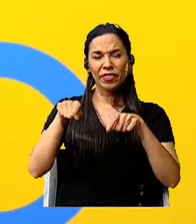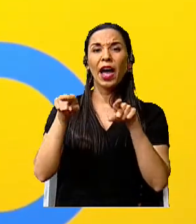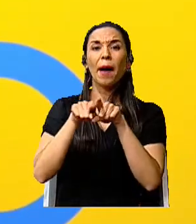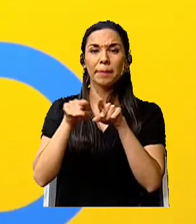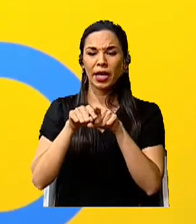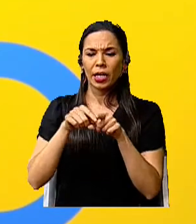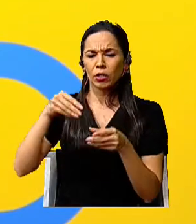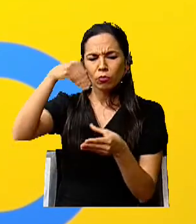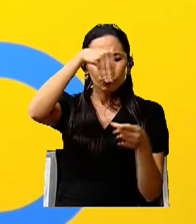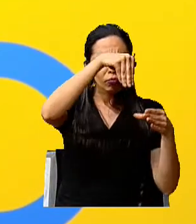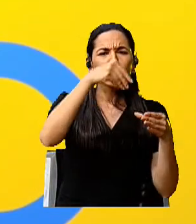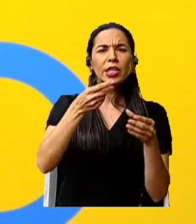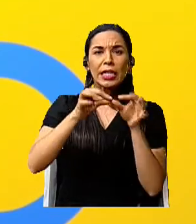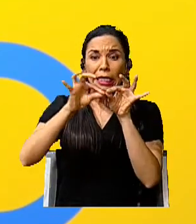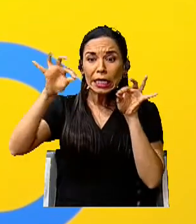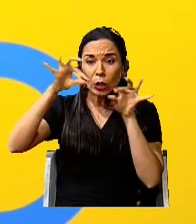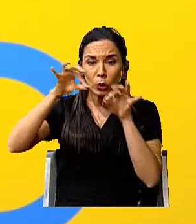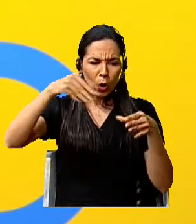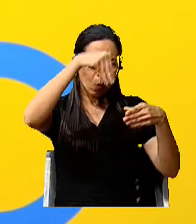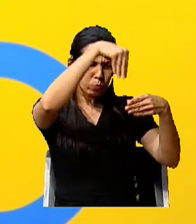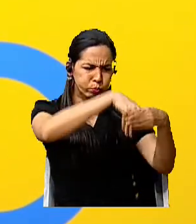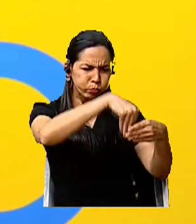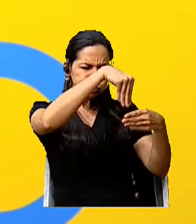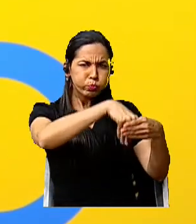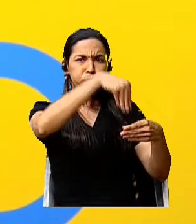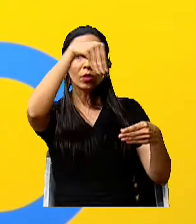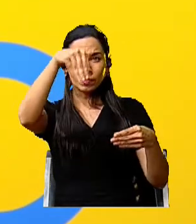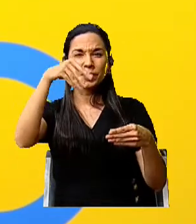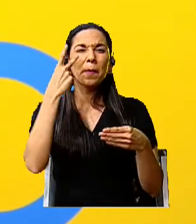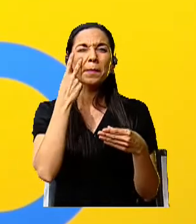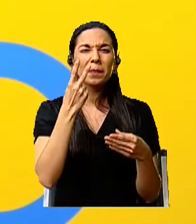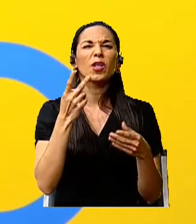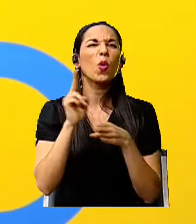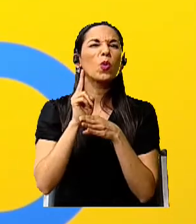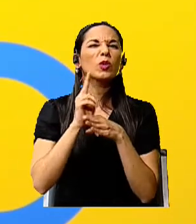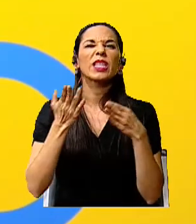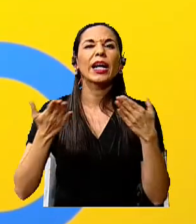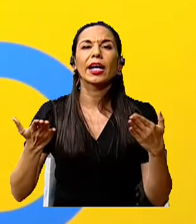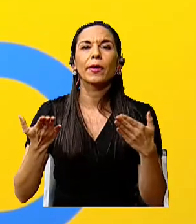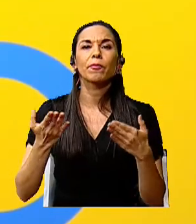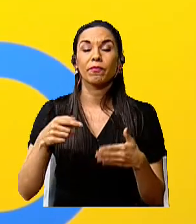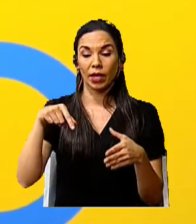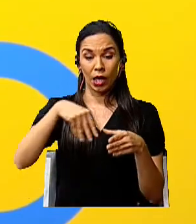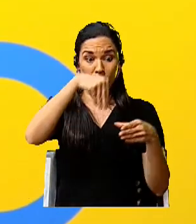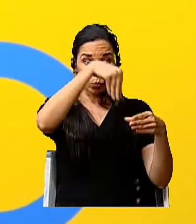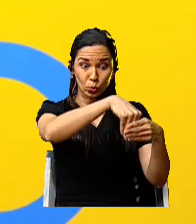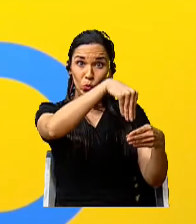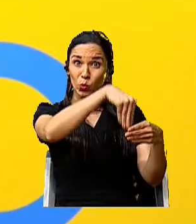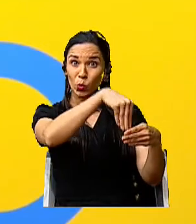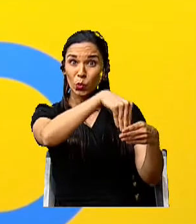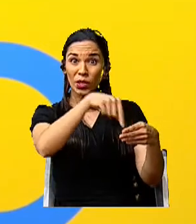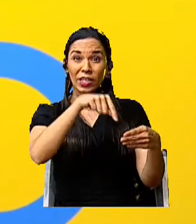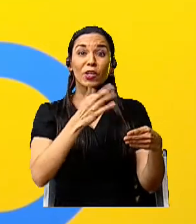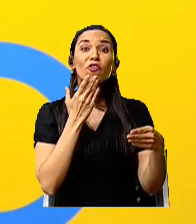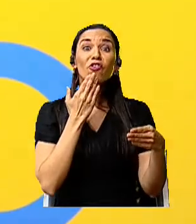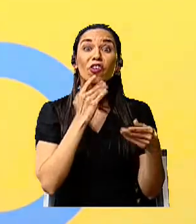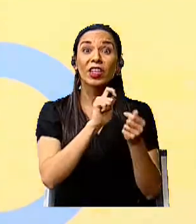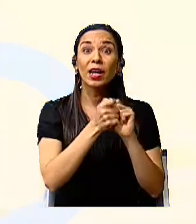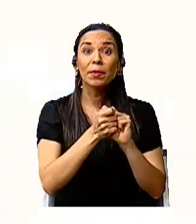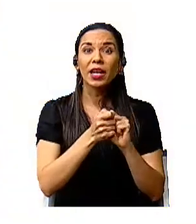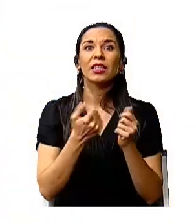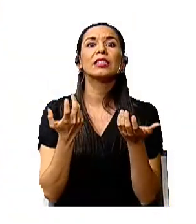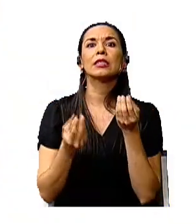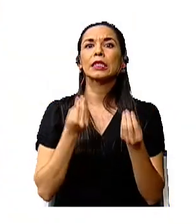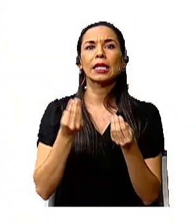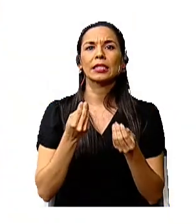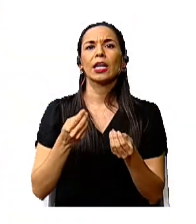hilos. ¿Qué utilizan? Veamos. Ese teñido se realiza con cáscaras de